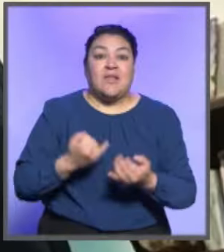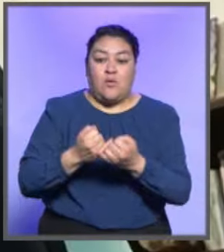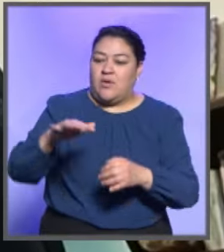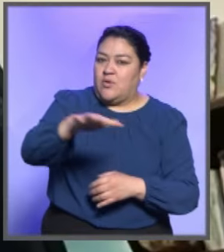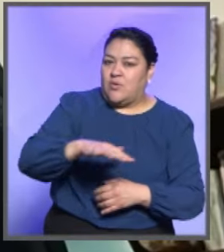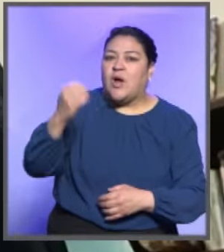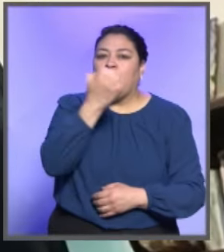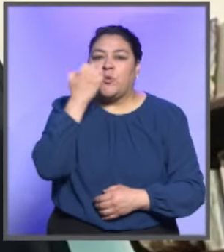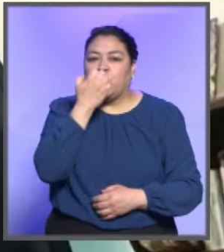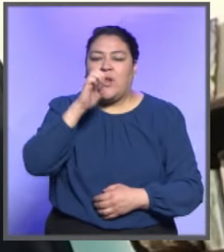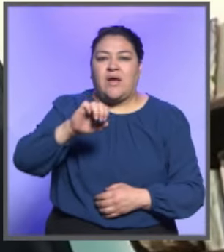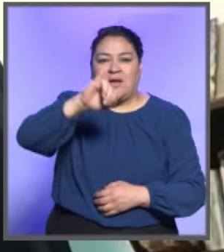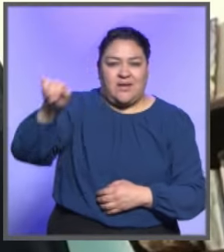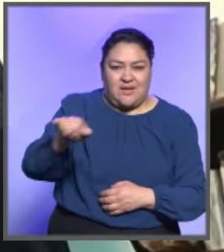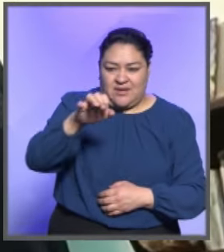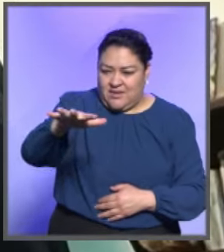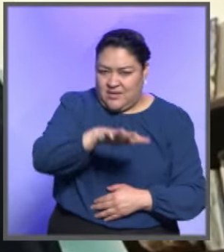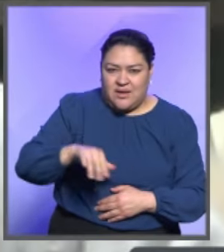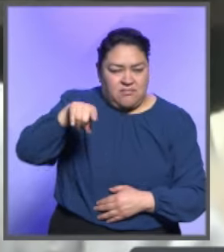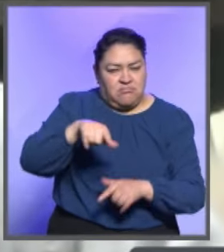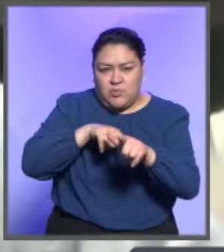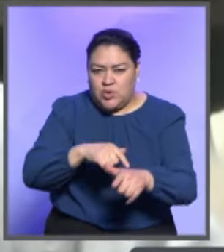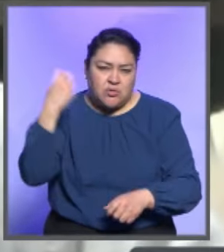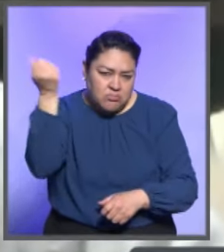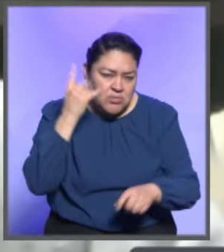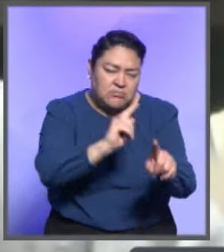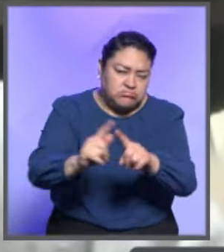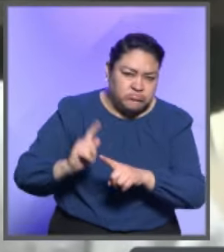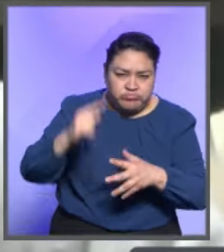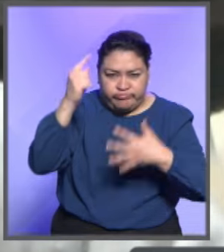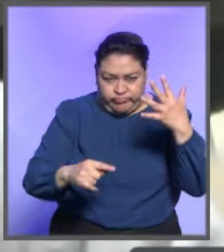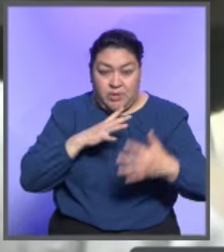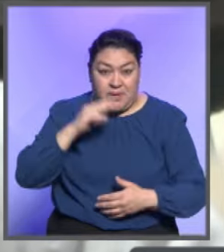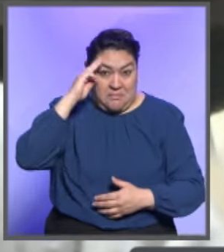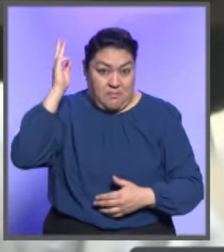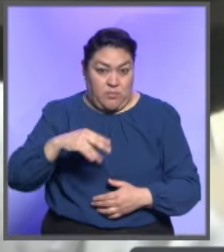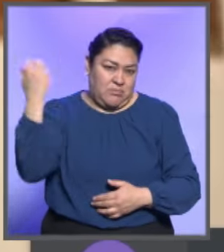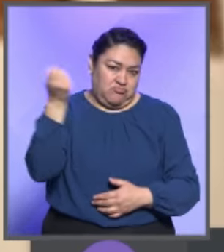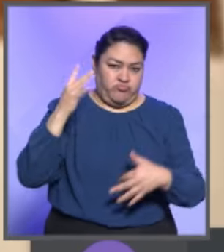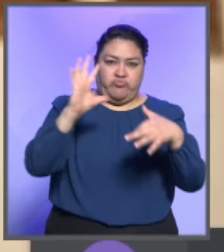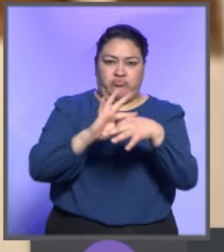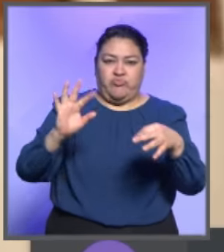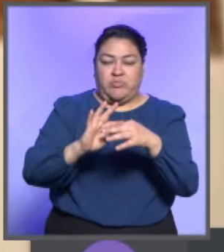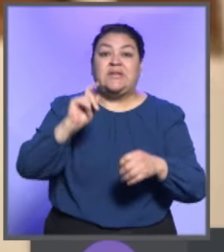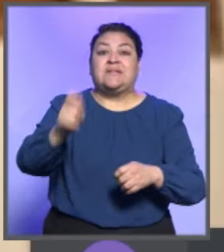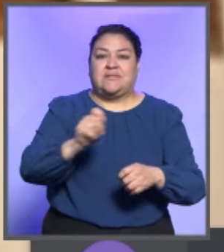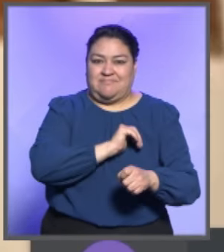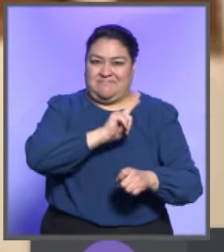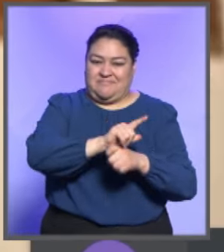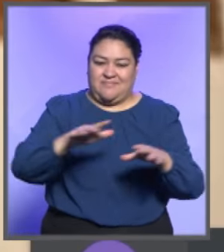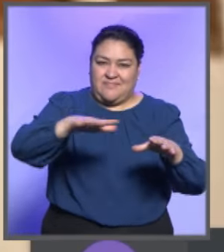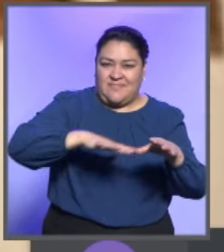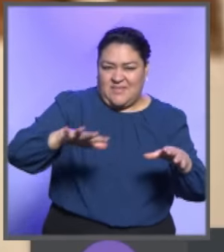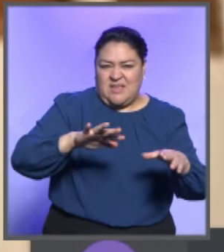En las instalaciones de la Escuela Judicial Electoral, la EGE, continuaron las actividades académicas de Masterclass. Se llevó a cabo la